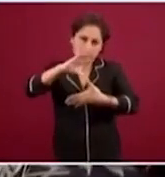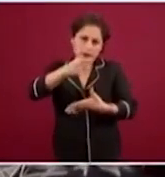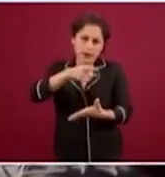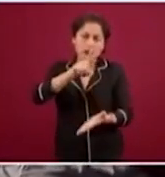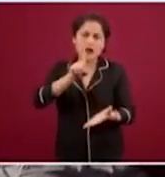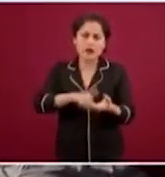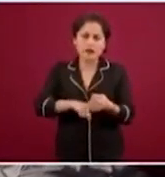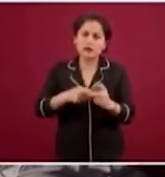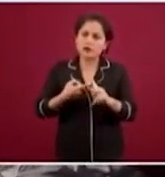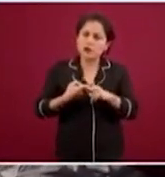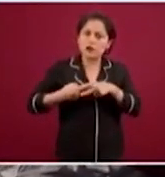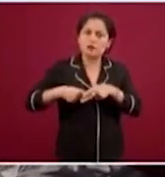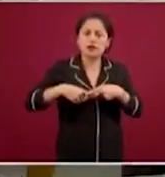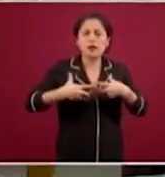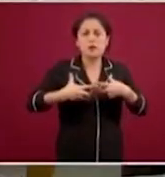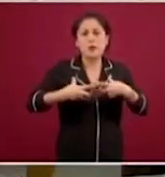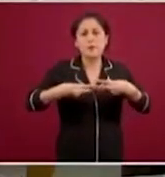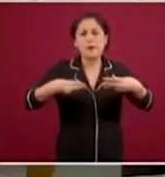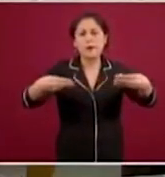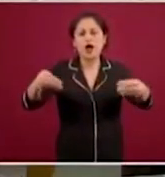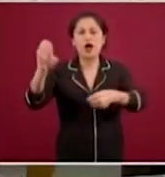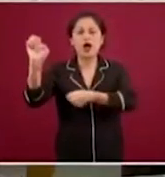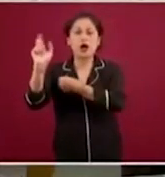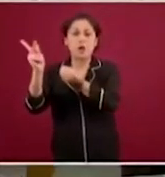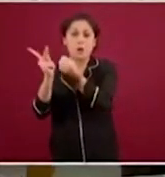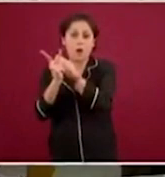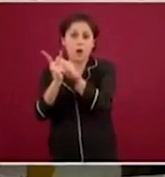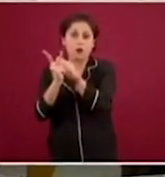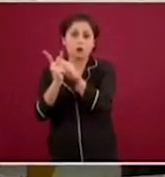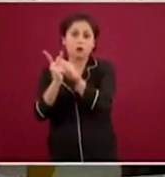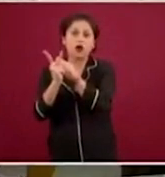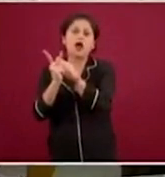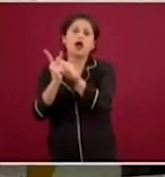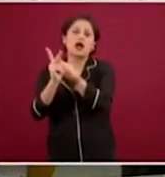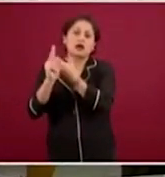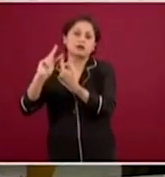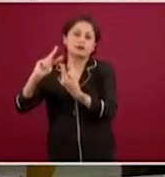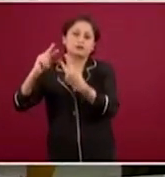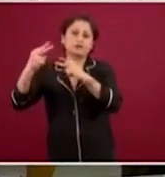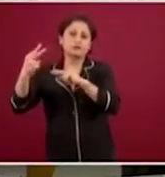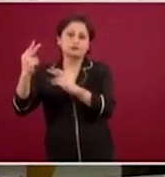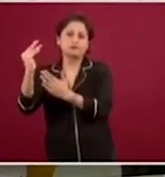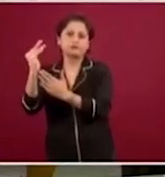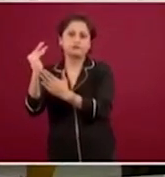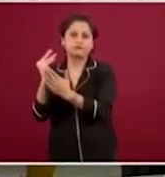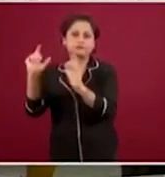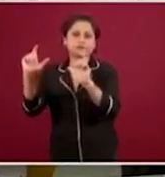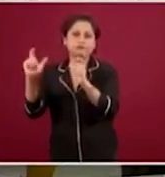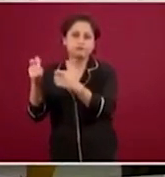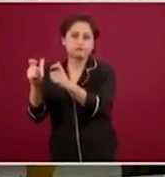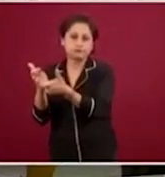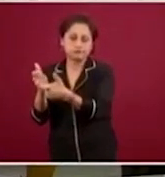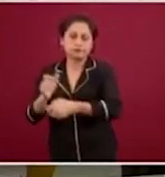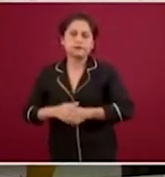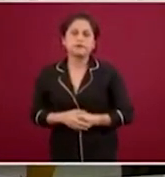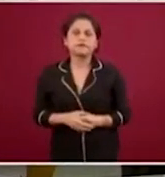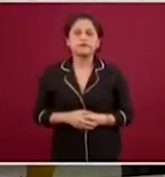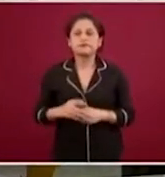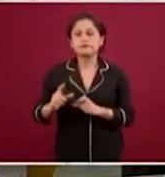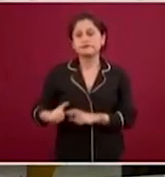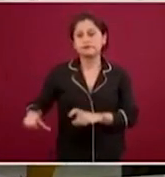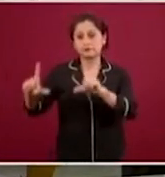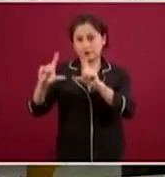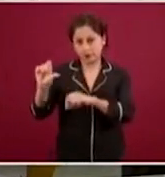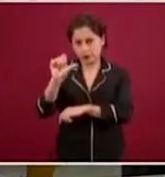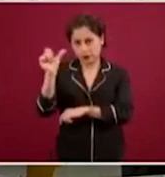epidémica y Europa lógicamente empieza a contraer la carga día con día. Nuestro siguiente diapositiva es